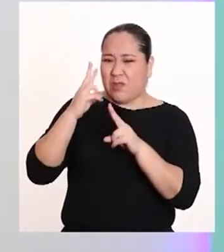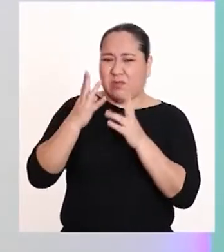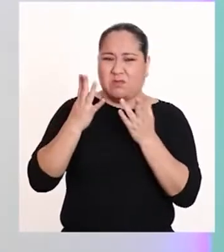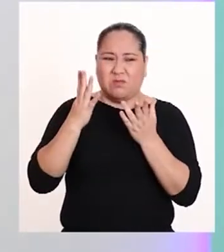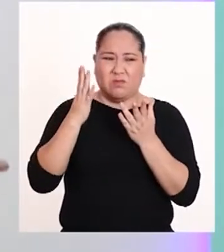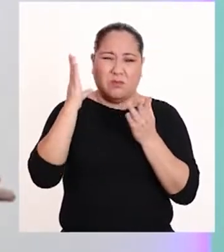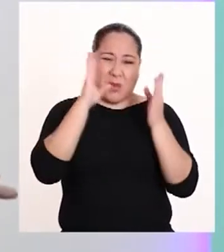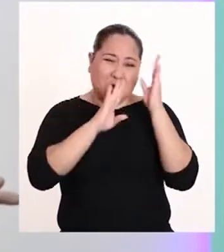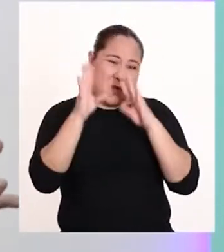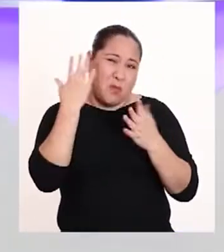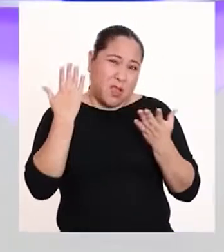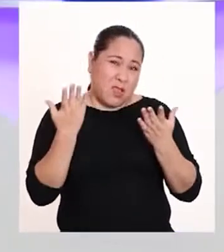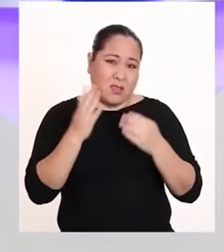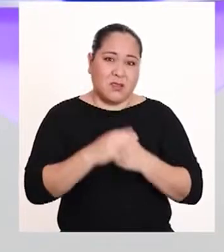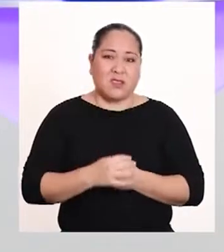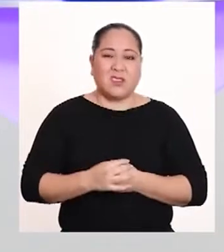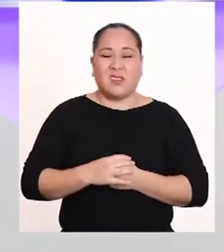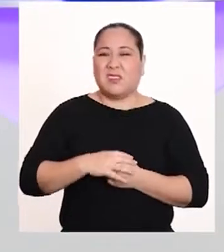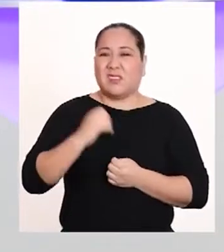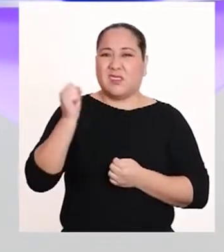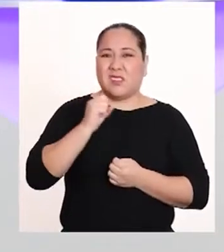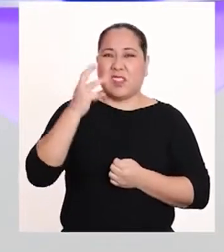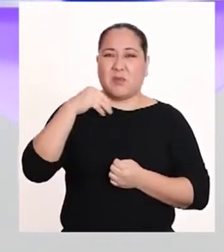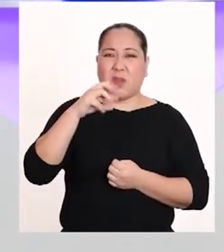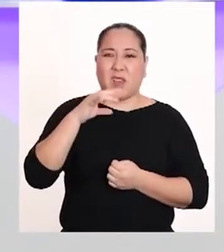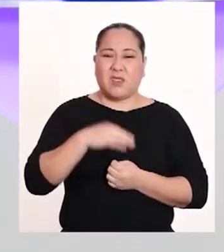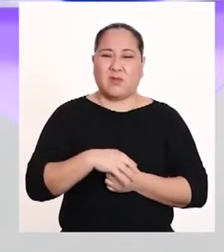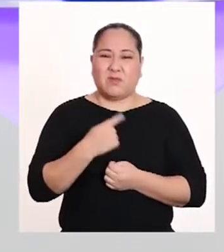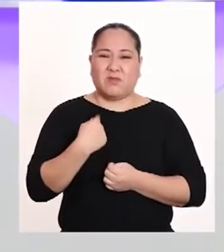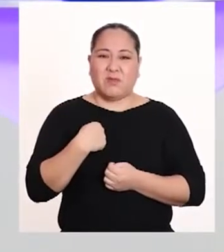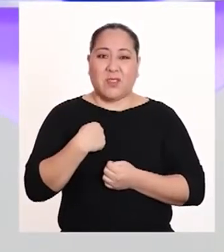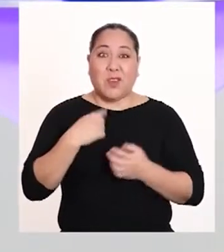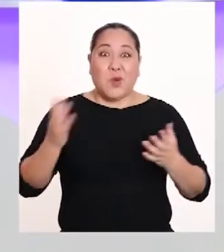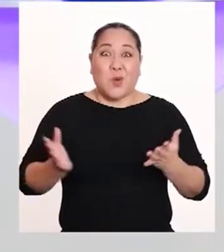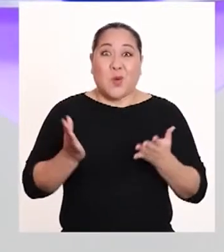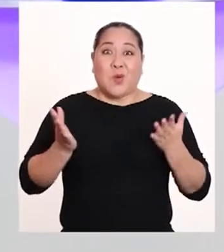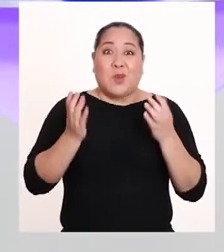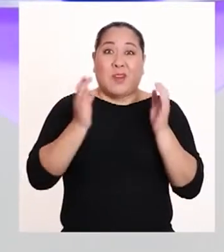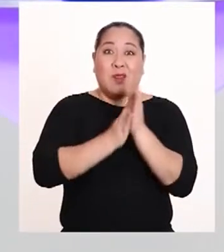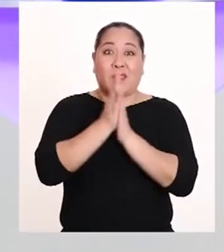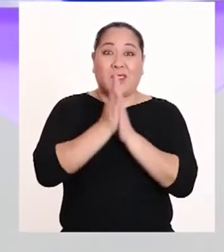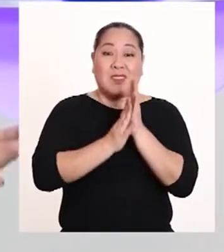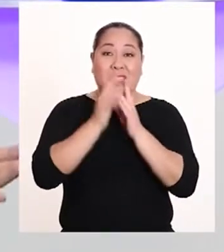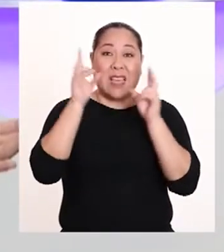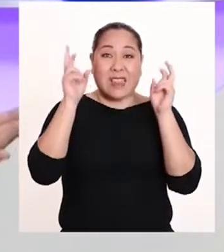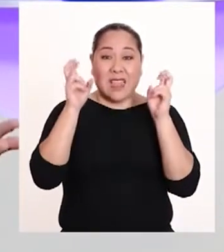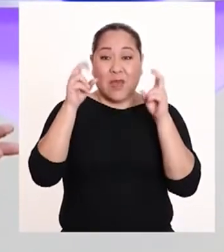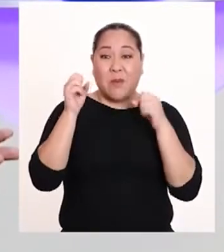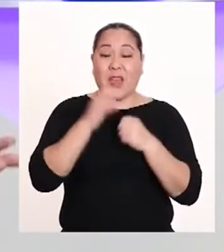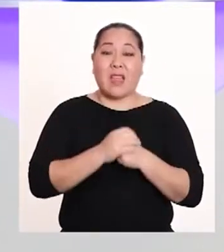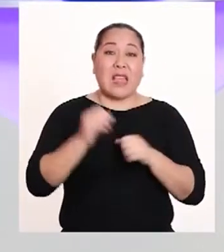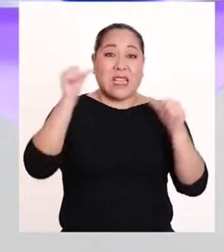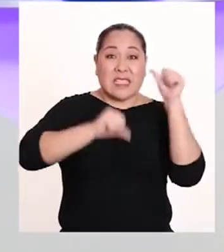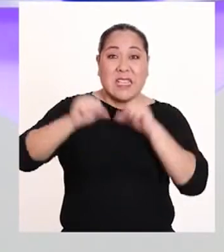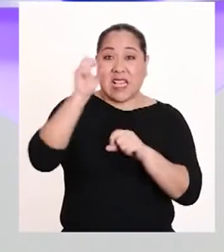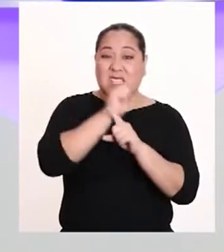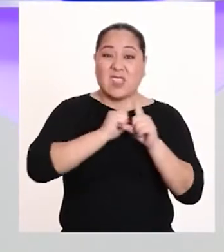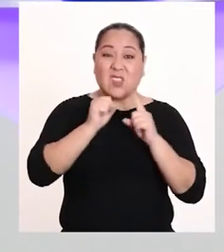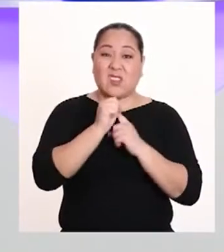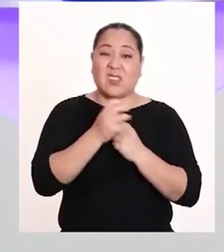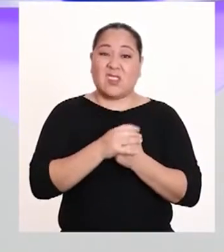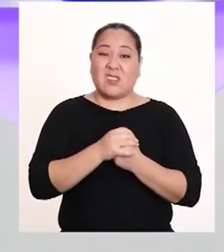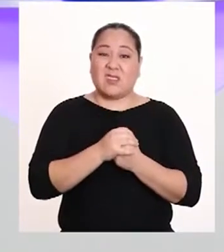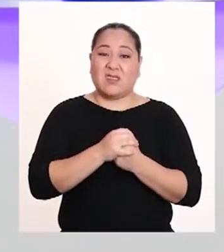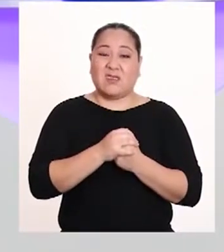preocupada o algo así. Tienes razón, Mario. Me motivé mucho con ese tema en el programa de Ciencias Sociales y creo que la